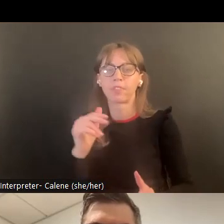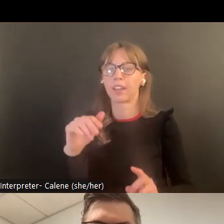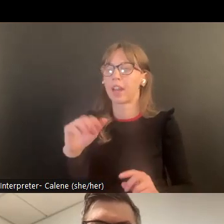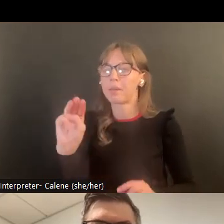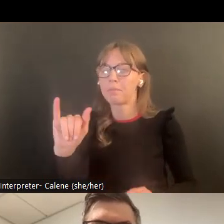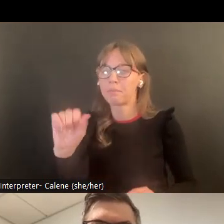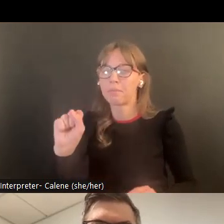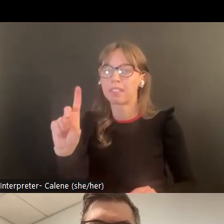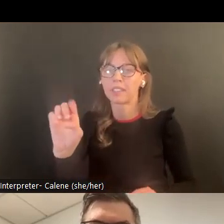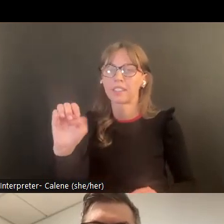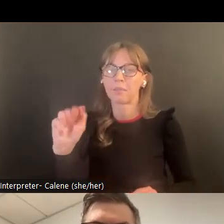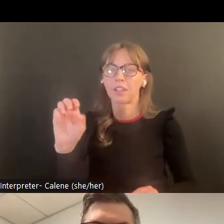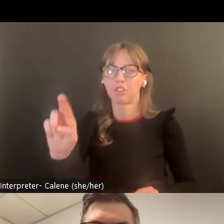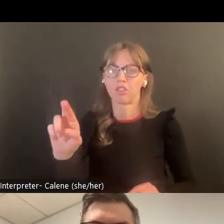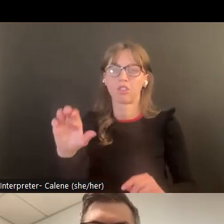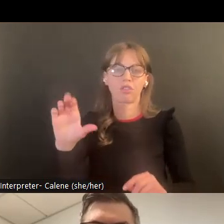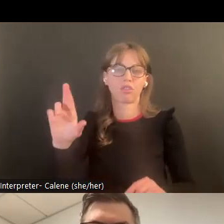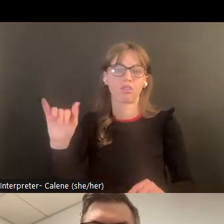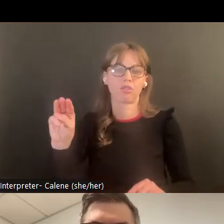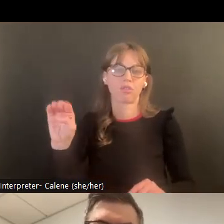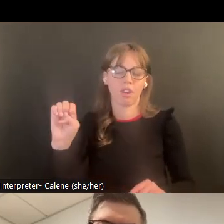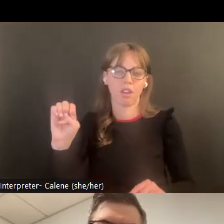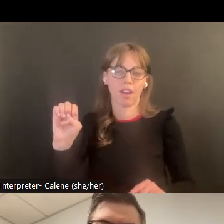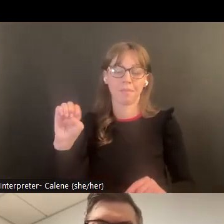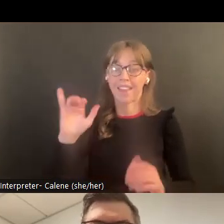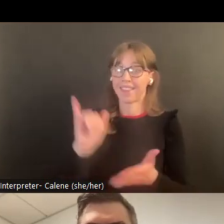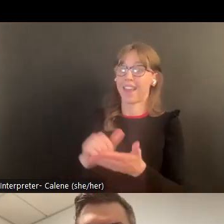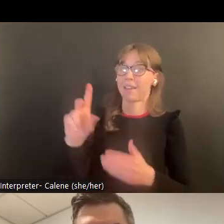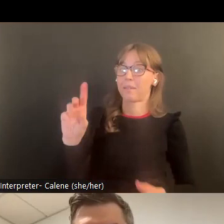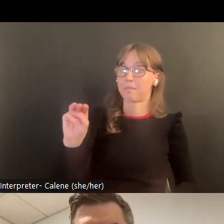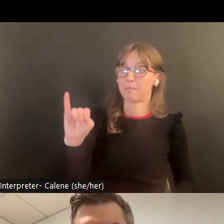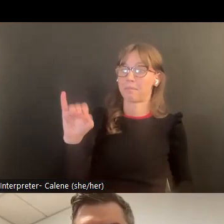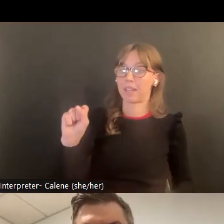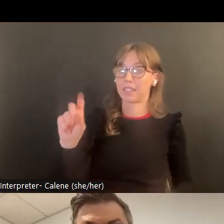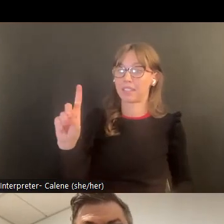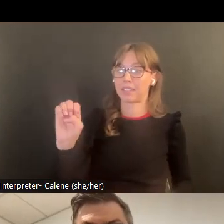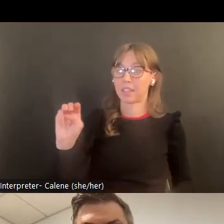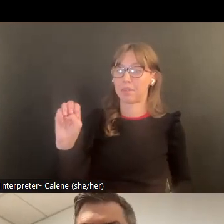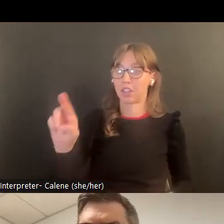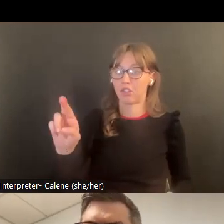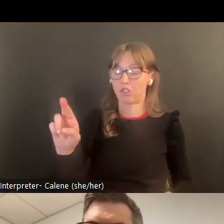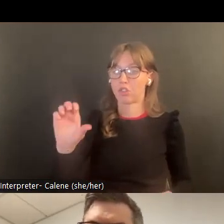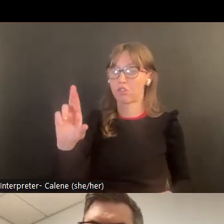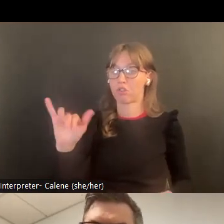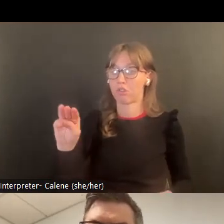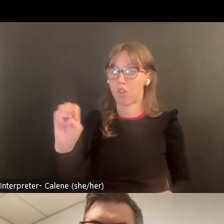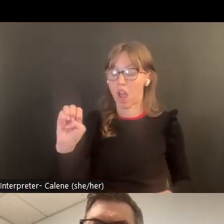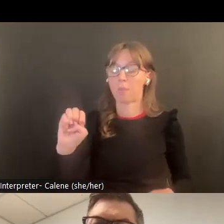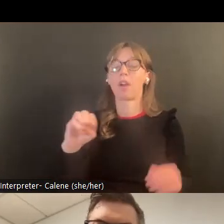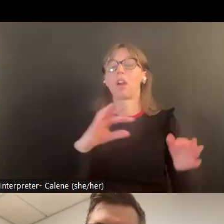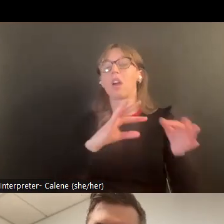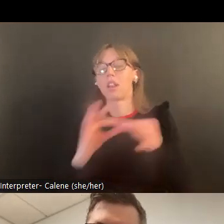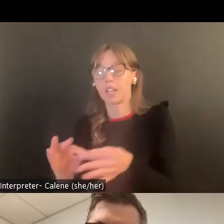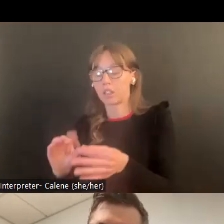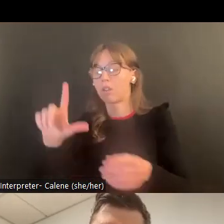infracción menor como un crimen menor pero ese crimen menor llega sin un censuramiento del